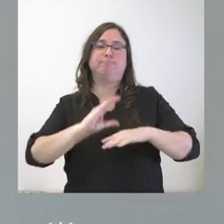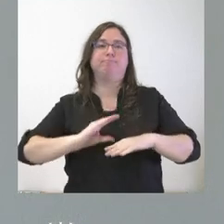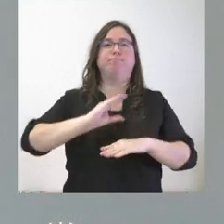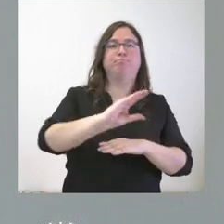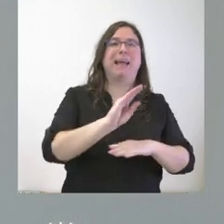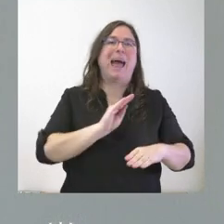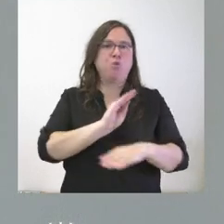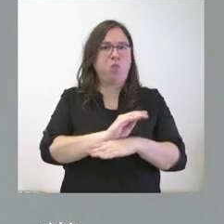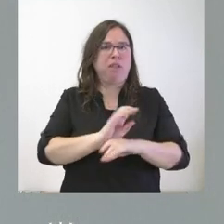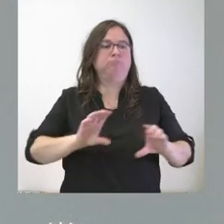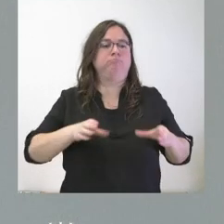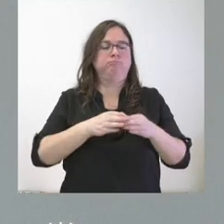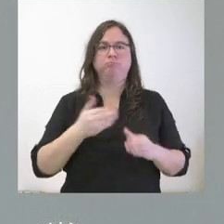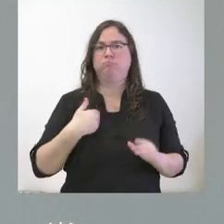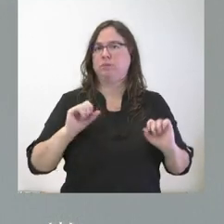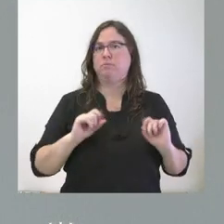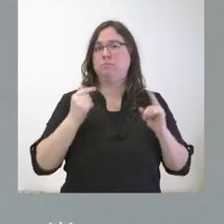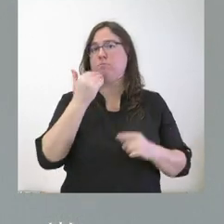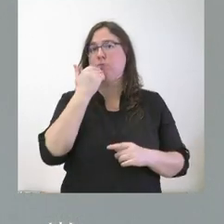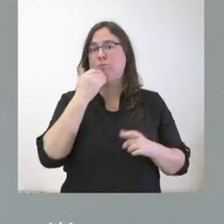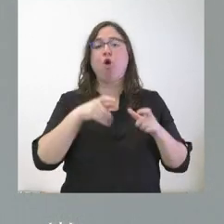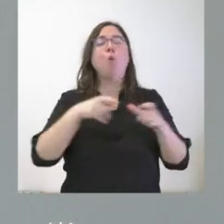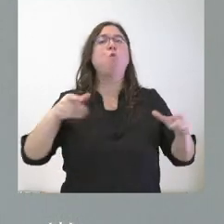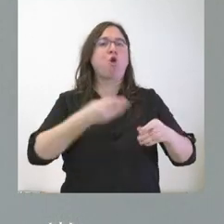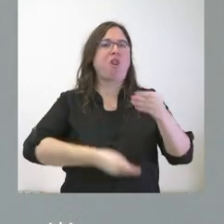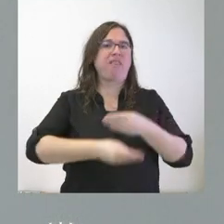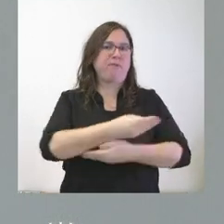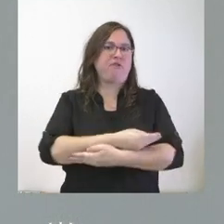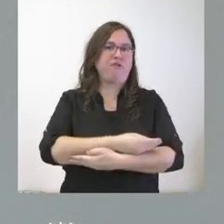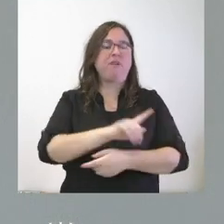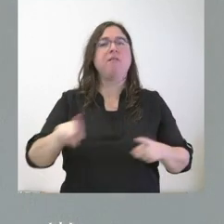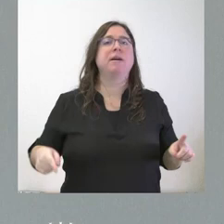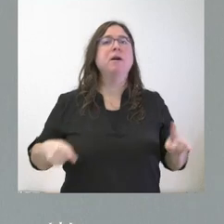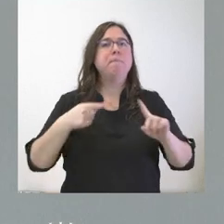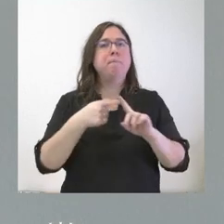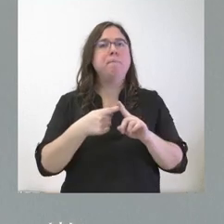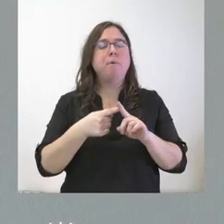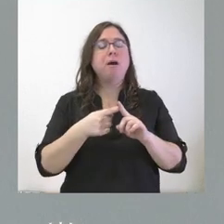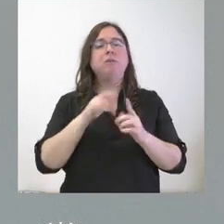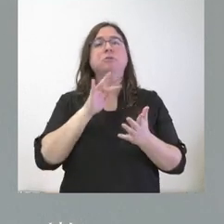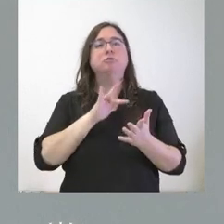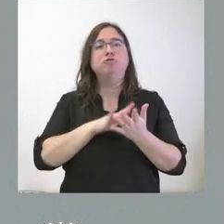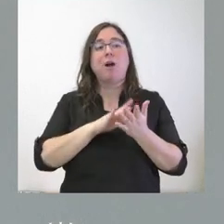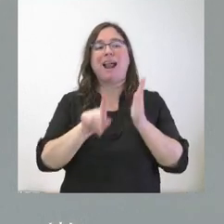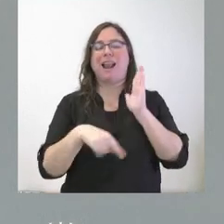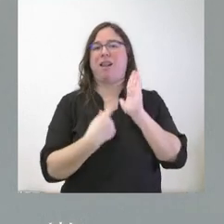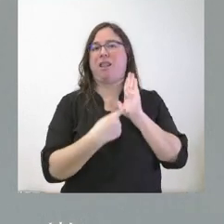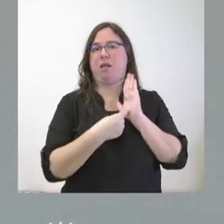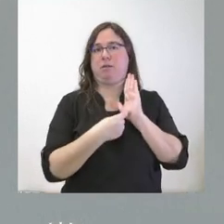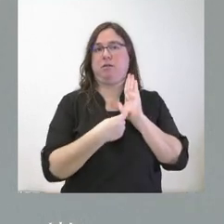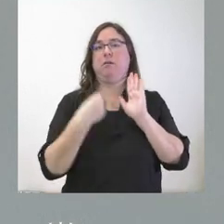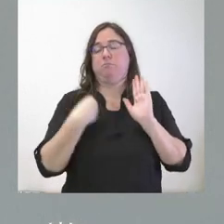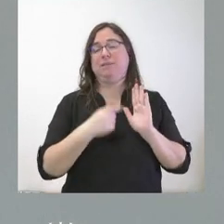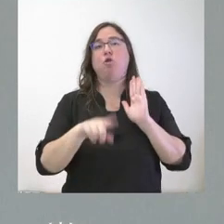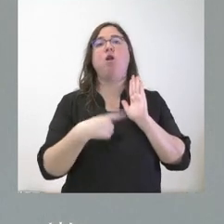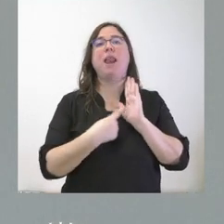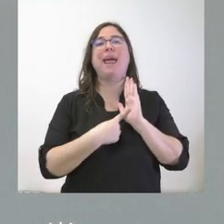puesto en marcha, como este bononacimiento, sino también mediante actuaciones con rango de ley, como es esta ley